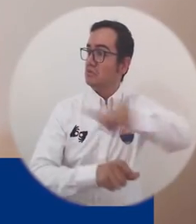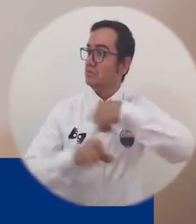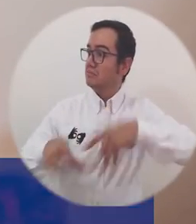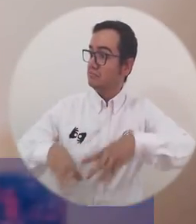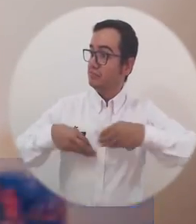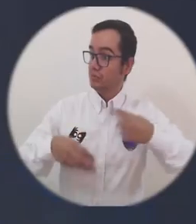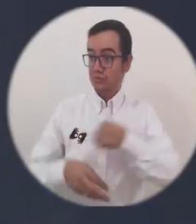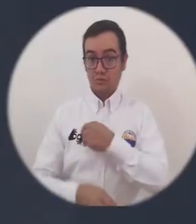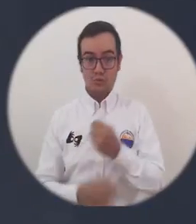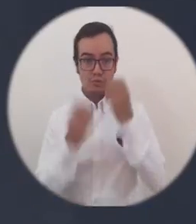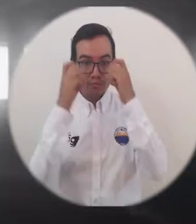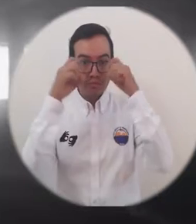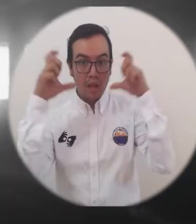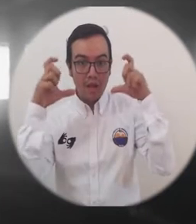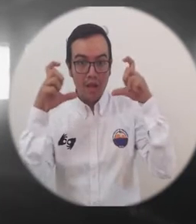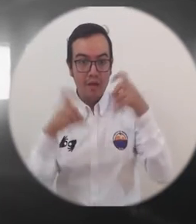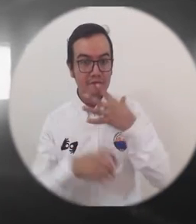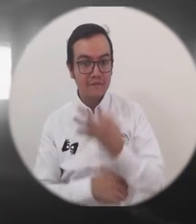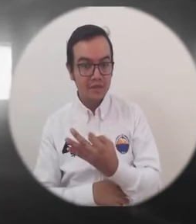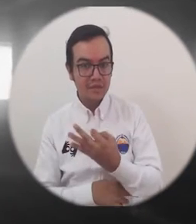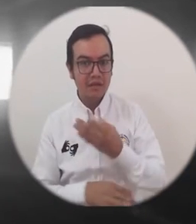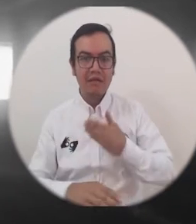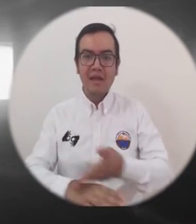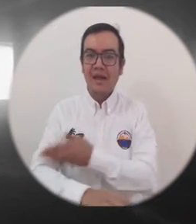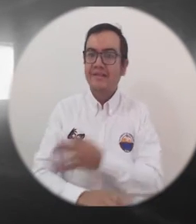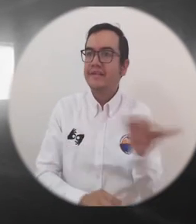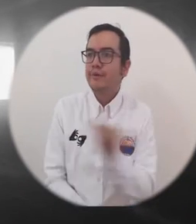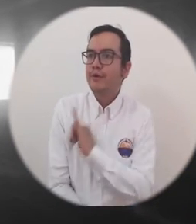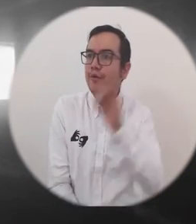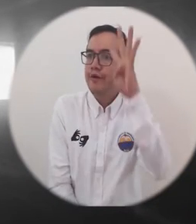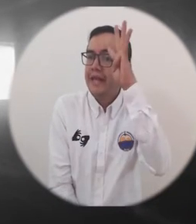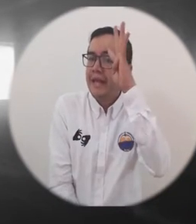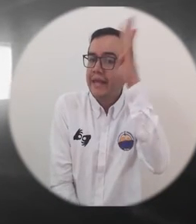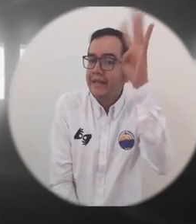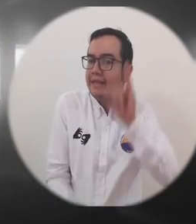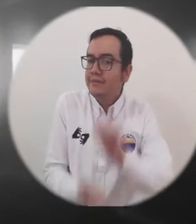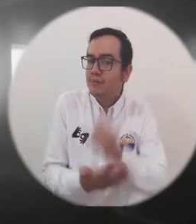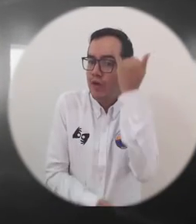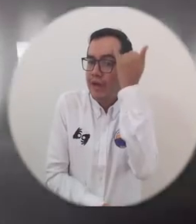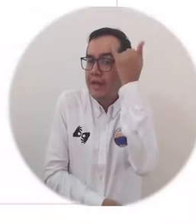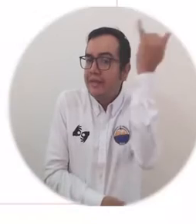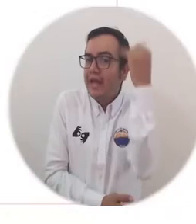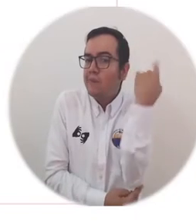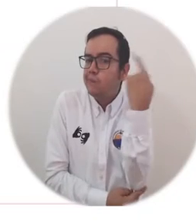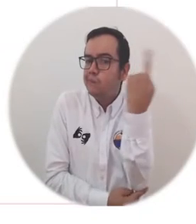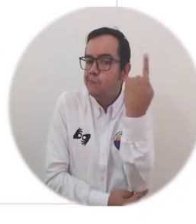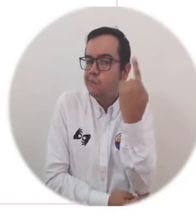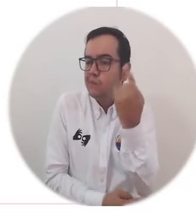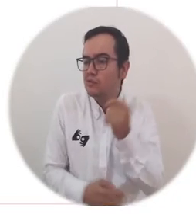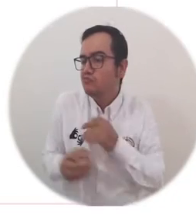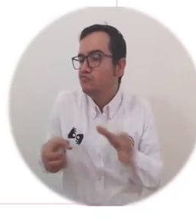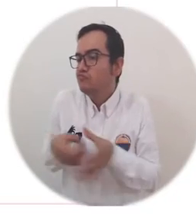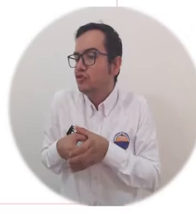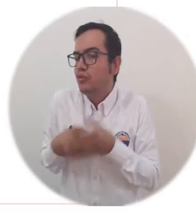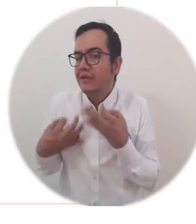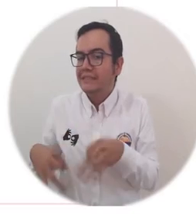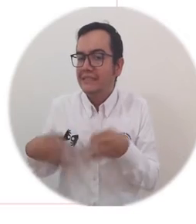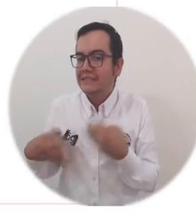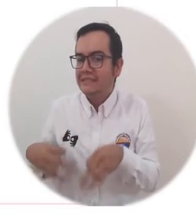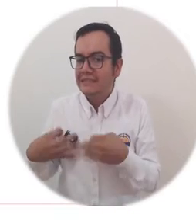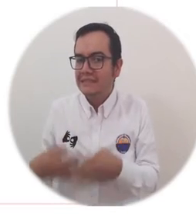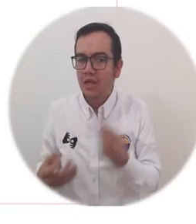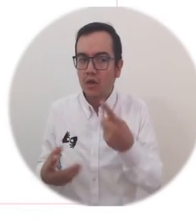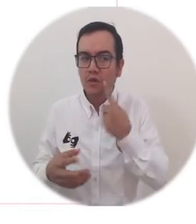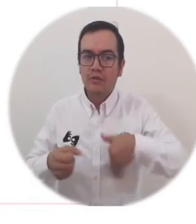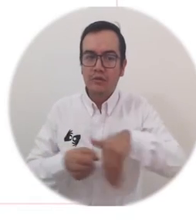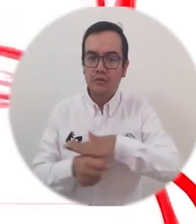muy sorprendente. Inicialmente era una idea, un dibujo muy general que habíamos trazado con el grupo de trabajo en el